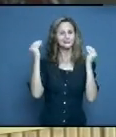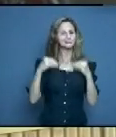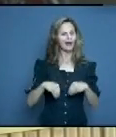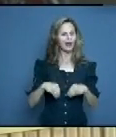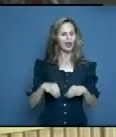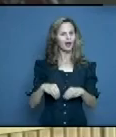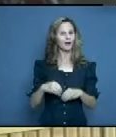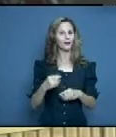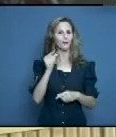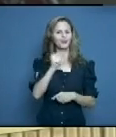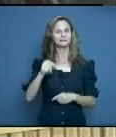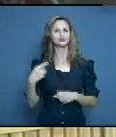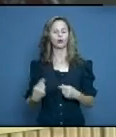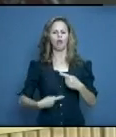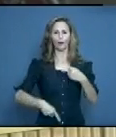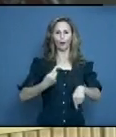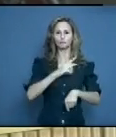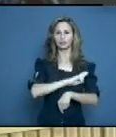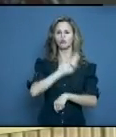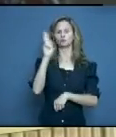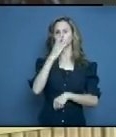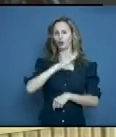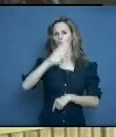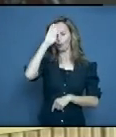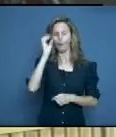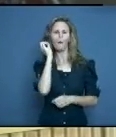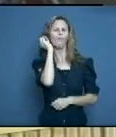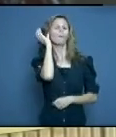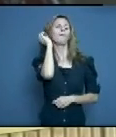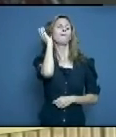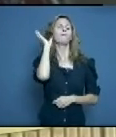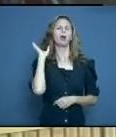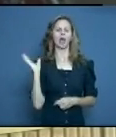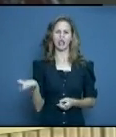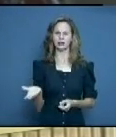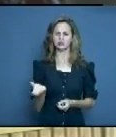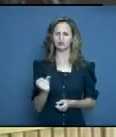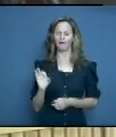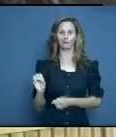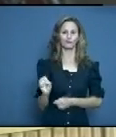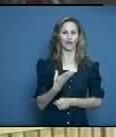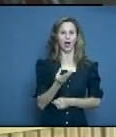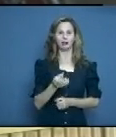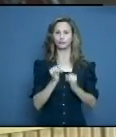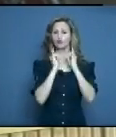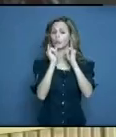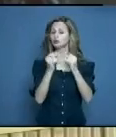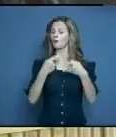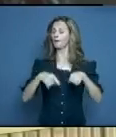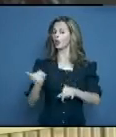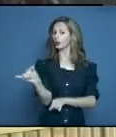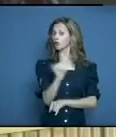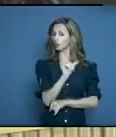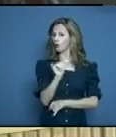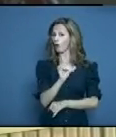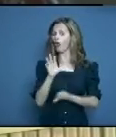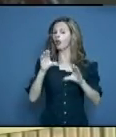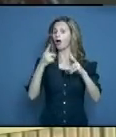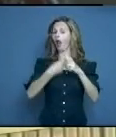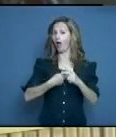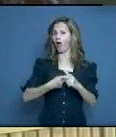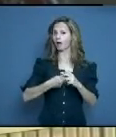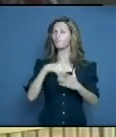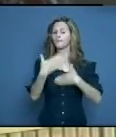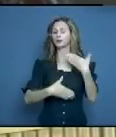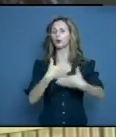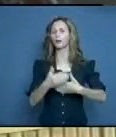tergiversar las cosas, de inventar la falsa noticia, etc., pero también con los problemas reales de nuestras